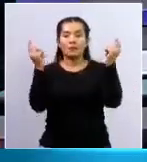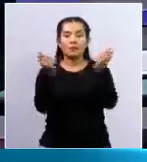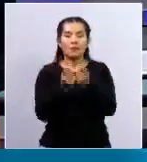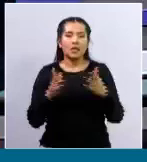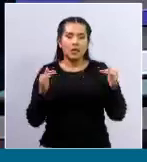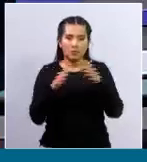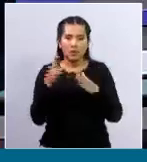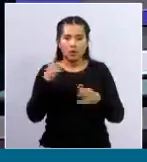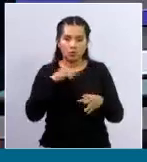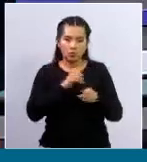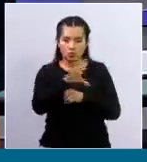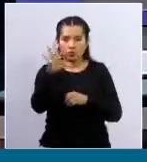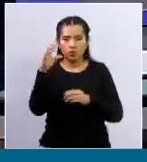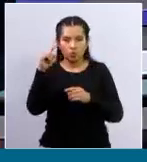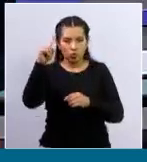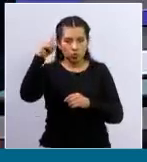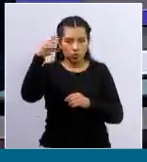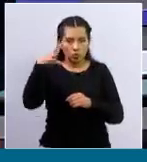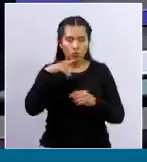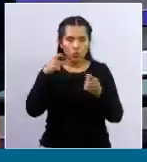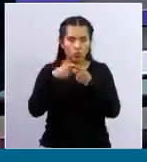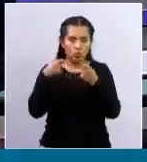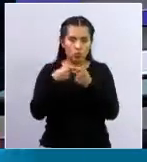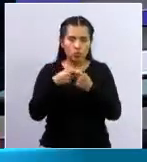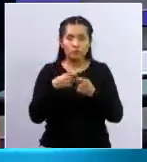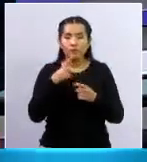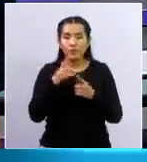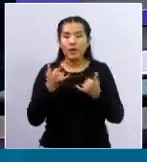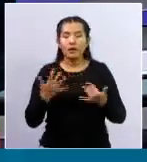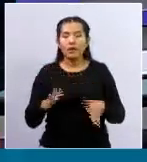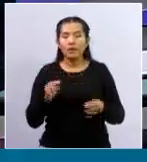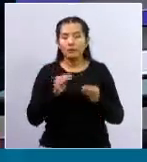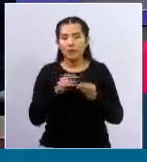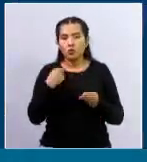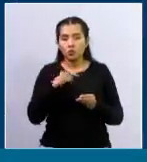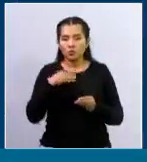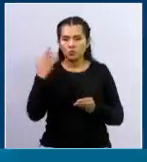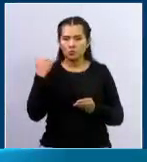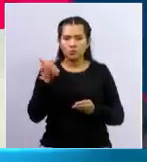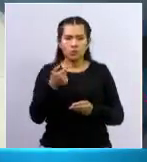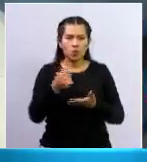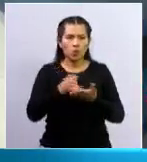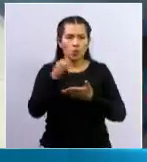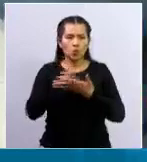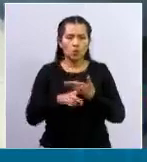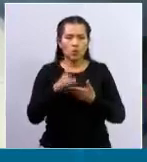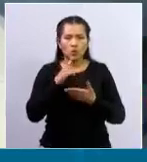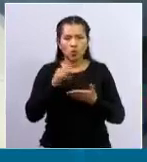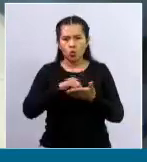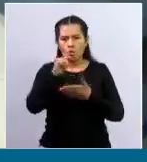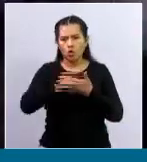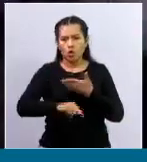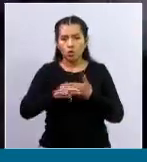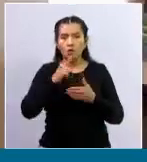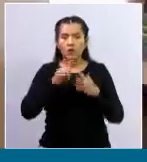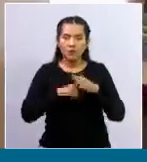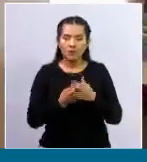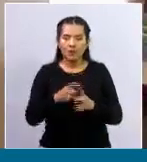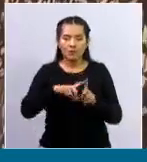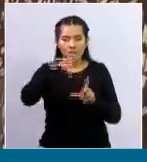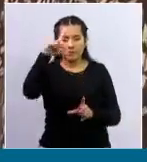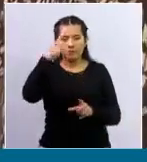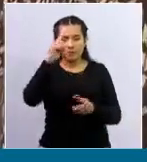a partir del mes de julio hemos comenzado a implementar lo que se ha denominado la facturación electrónica en línea.